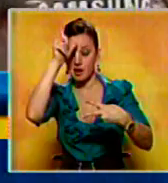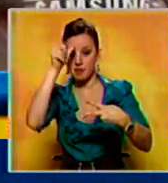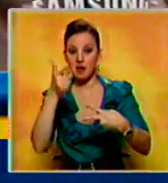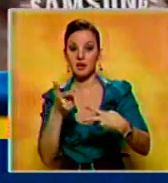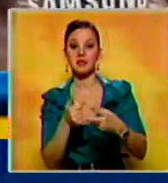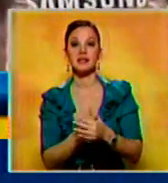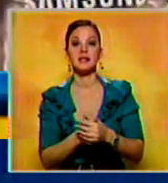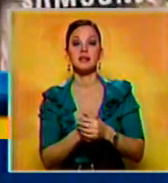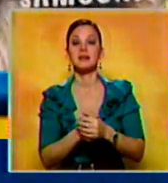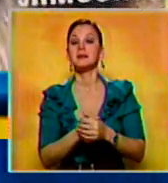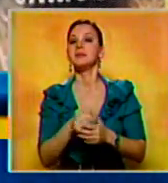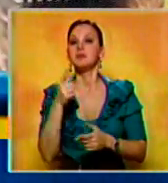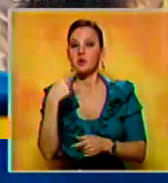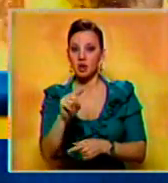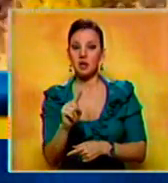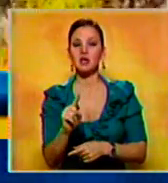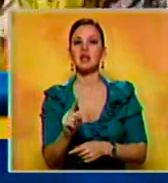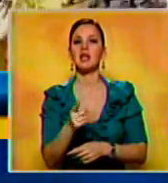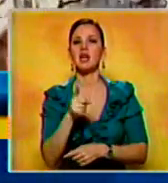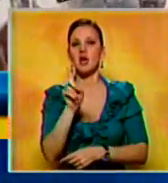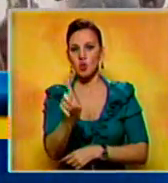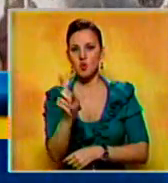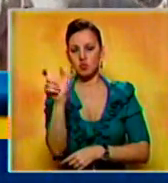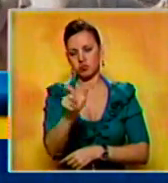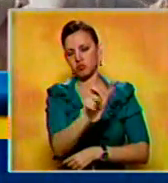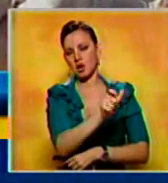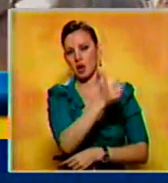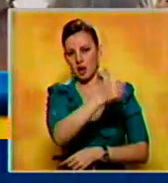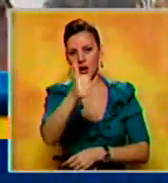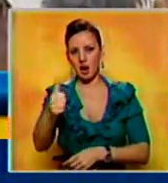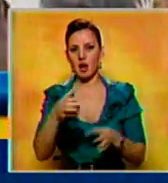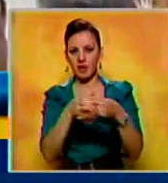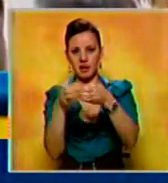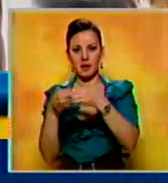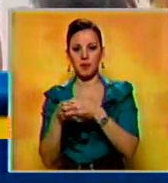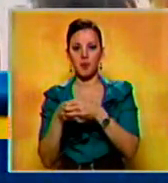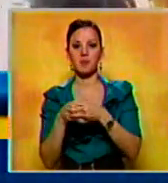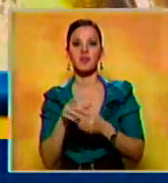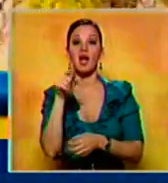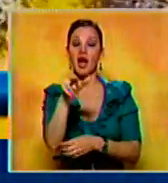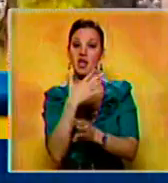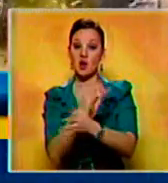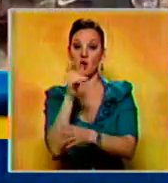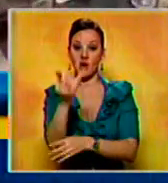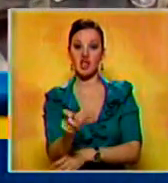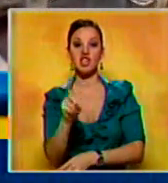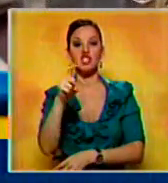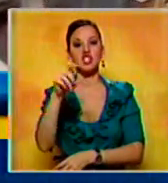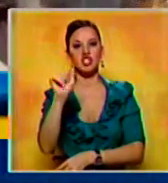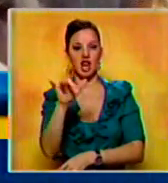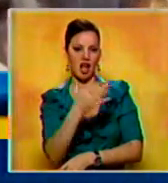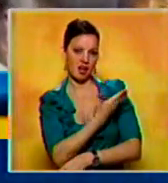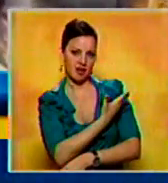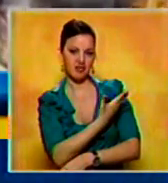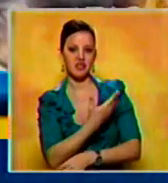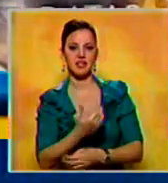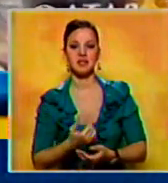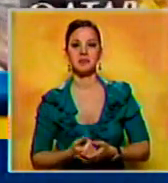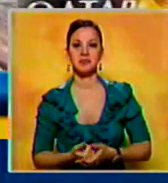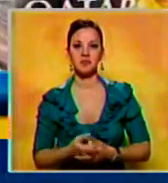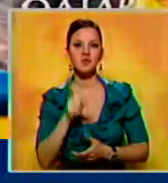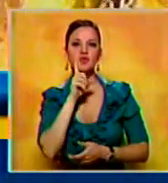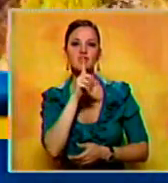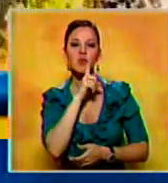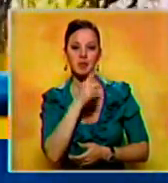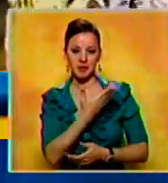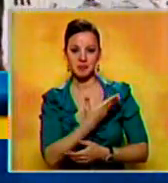Manchester City y el Arsenal tienen un representante cada uno. Entre los jugadores figuran Xavi Alonso, Ángel Di María, Xavi Hernández,